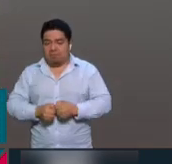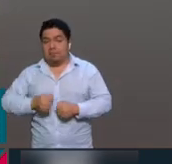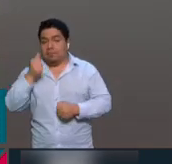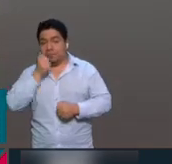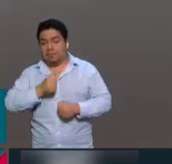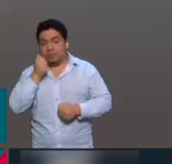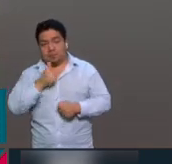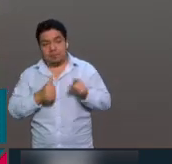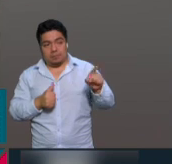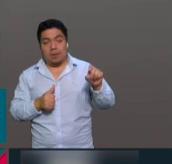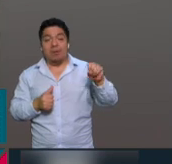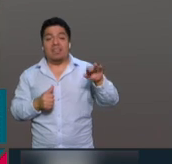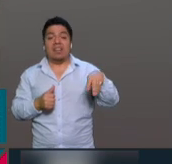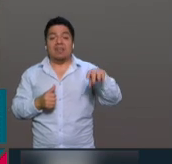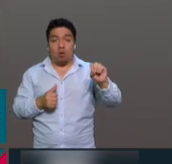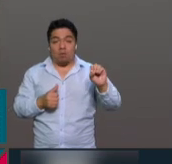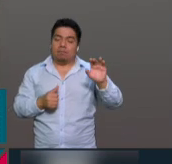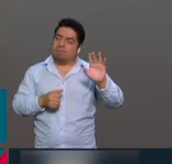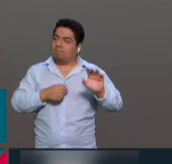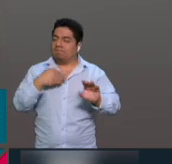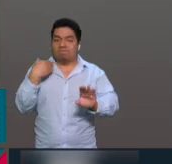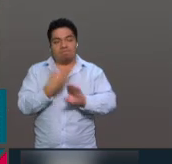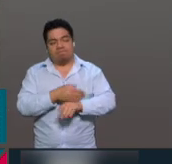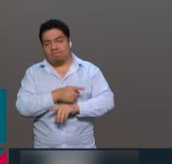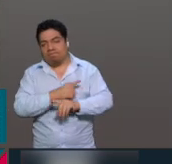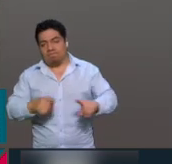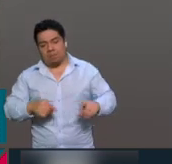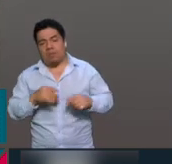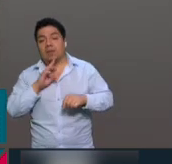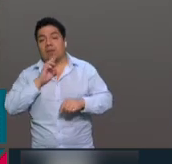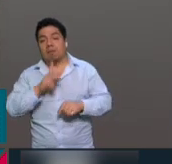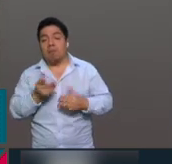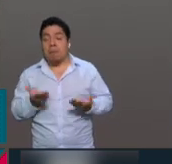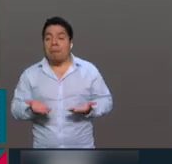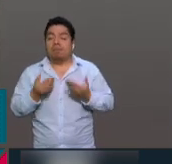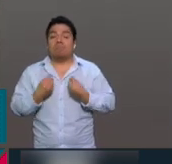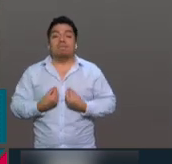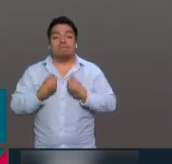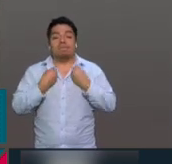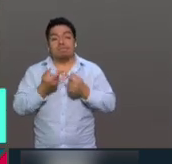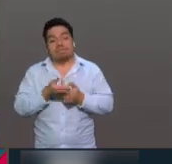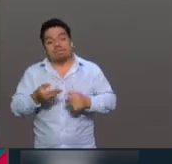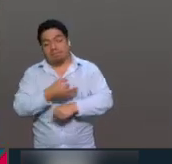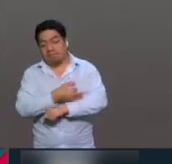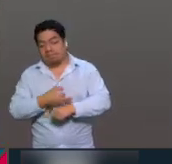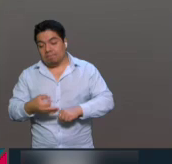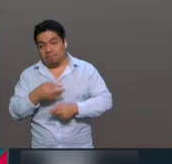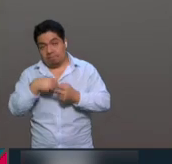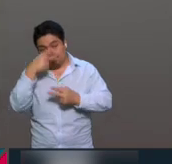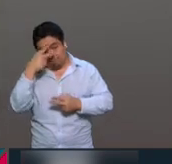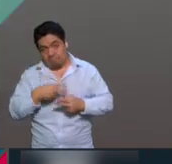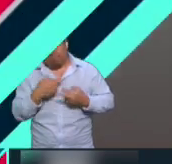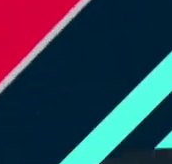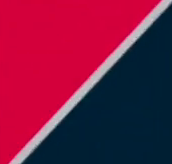oficialismo para generar mejores condiciones y sobre todo mejor calidad de vida para las familias mexicanas.